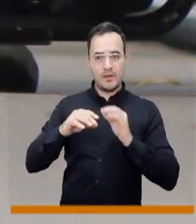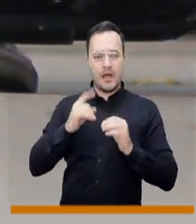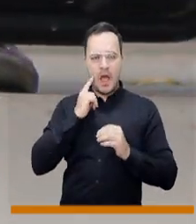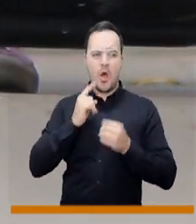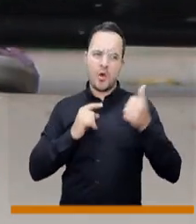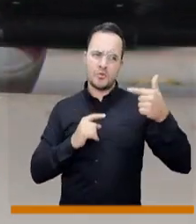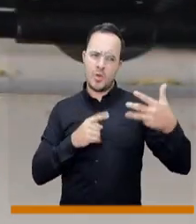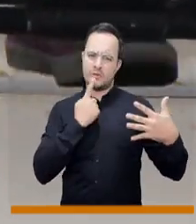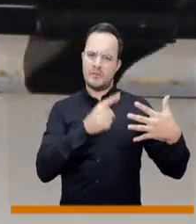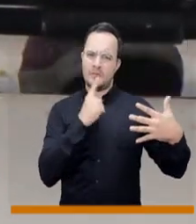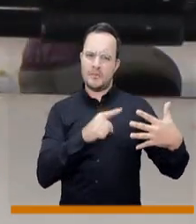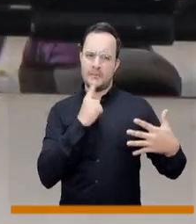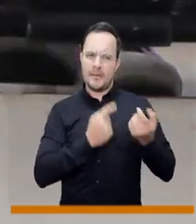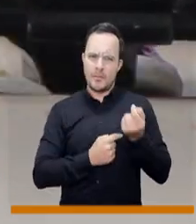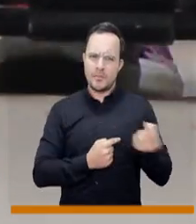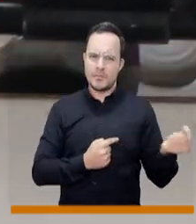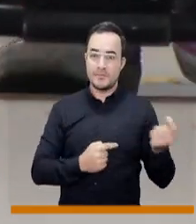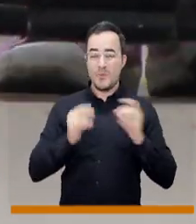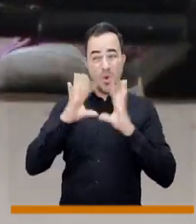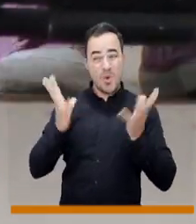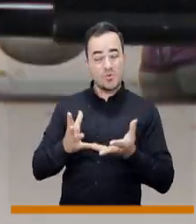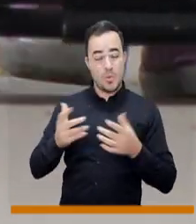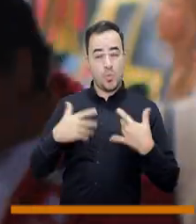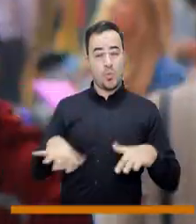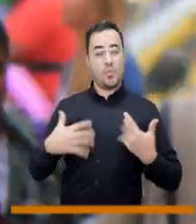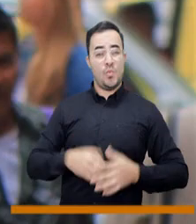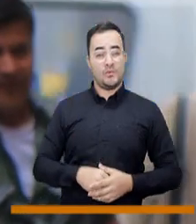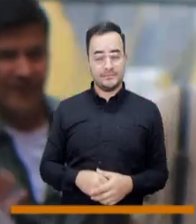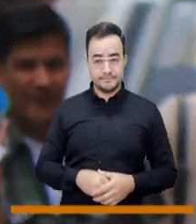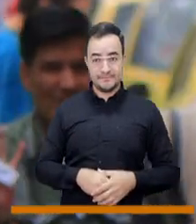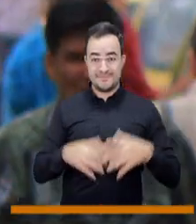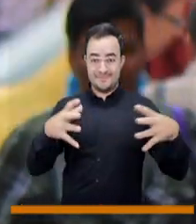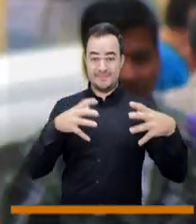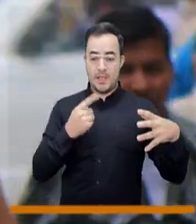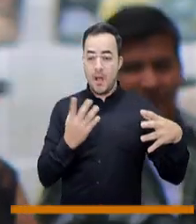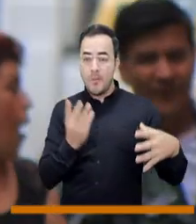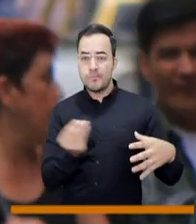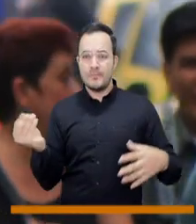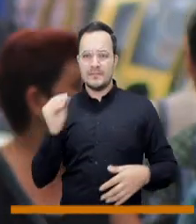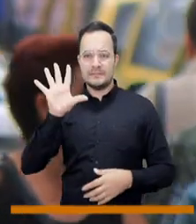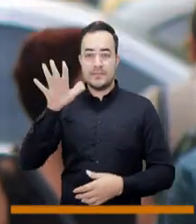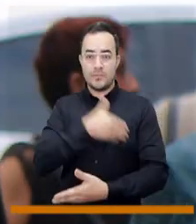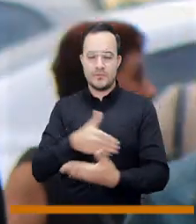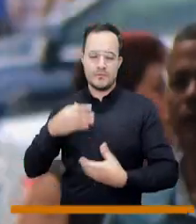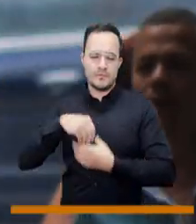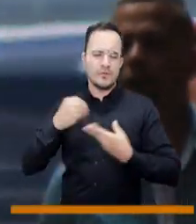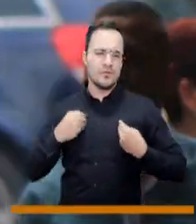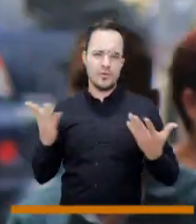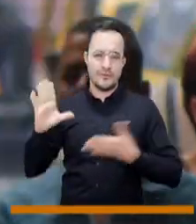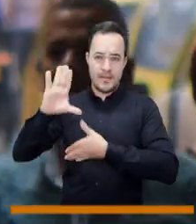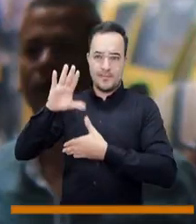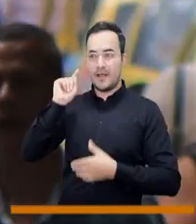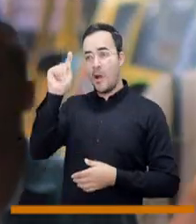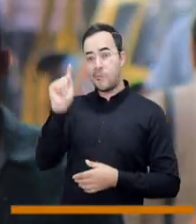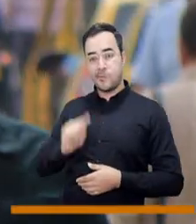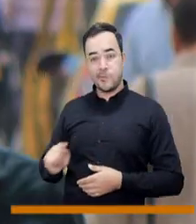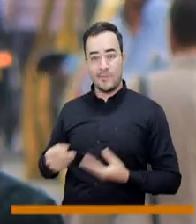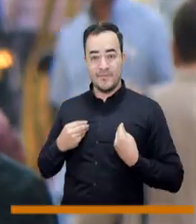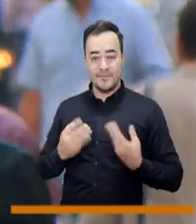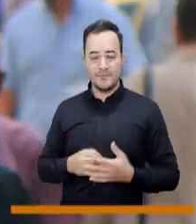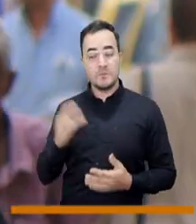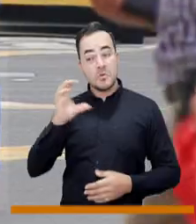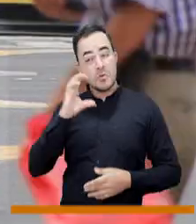neurológicas más comunes en el ámbito mundial. 5 millones de ellos viven en la región de las Américas.